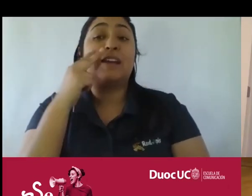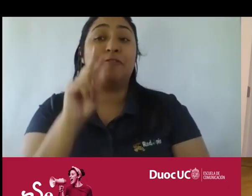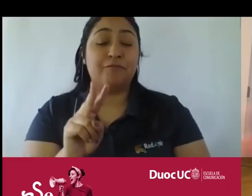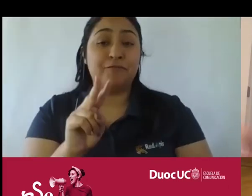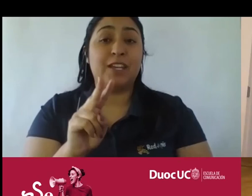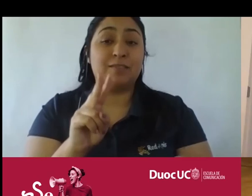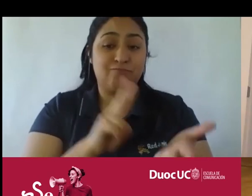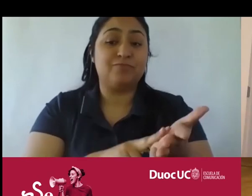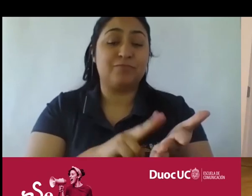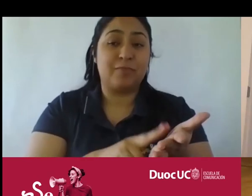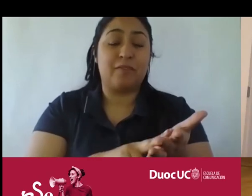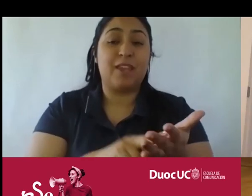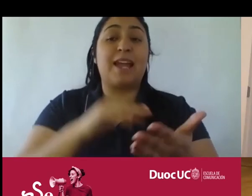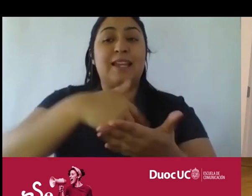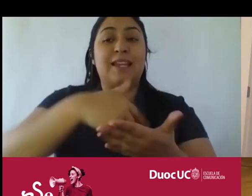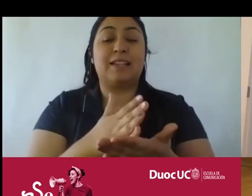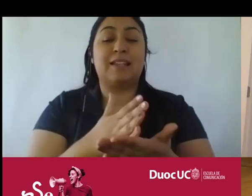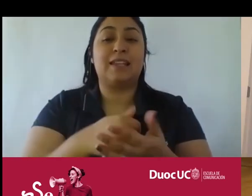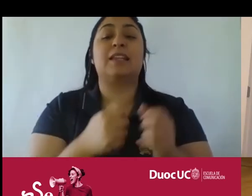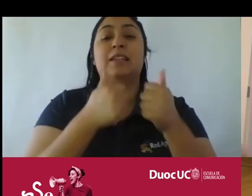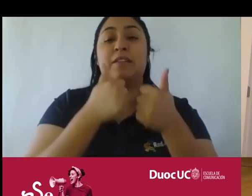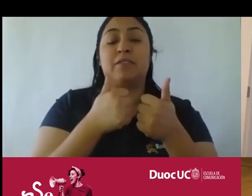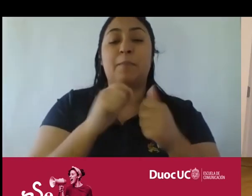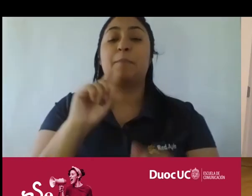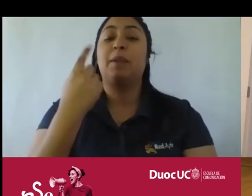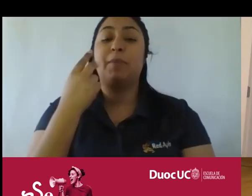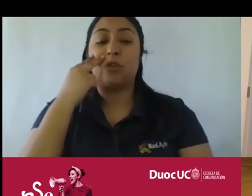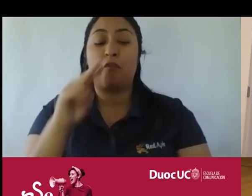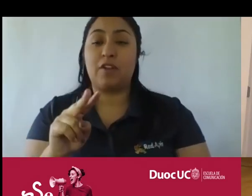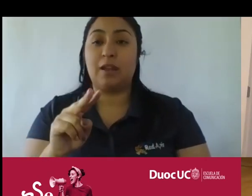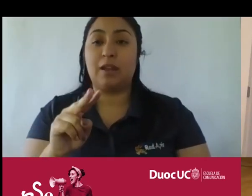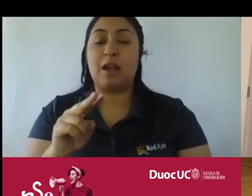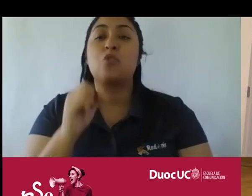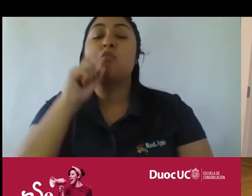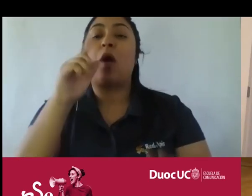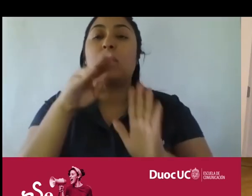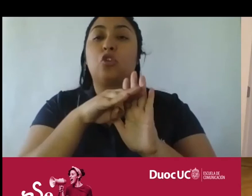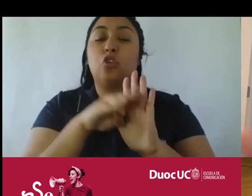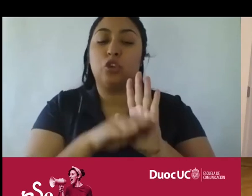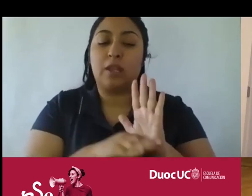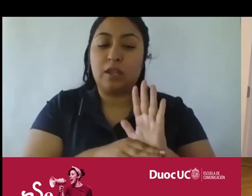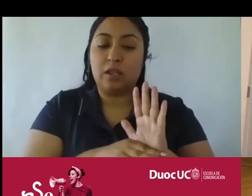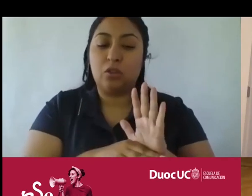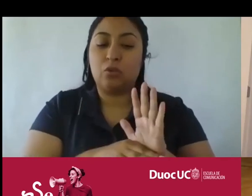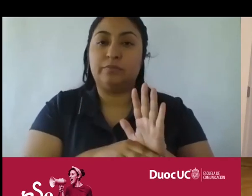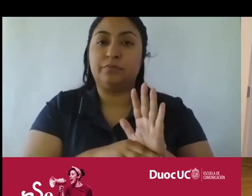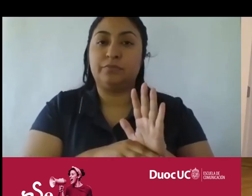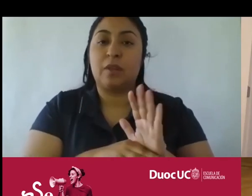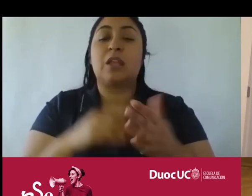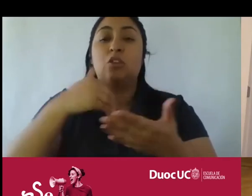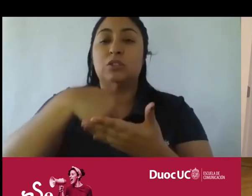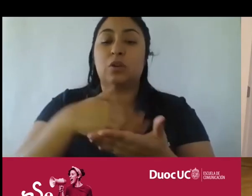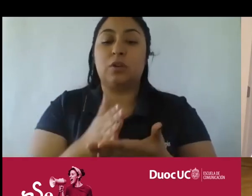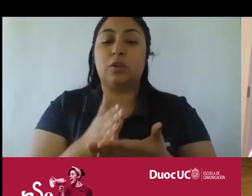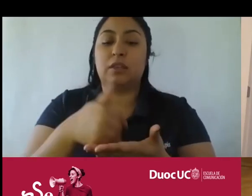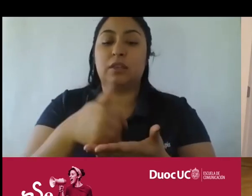está bien digamos bueno primero tenemos que verla por dentro cuáles son los contenidos de esa estrategia ¿no? y entonces una estrategia parece que tiene